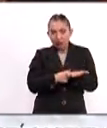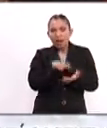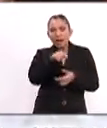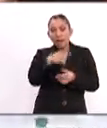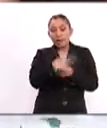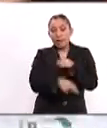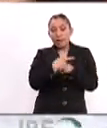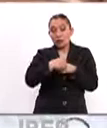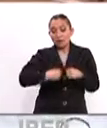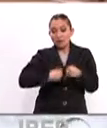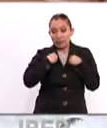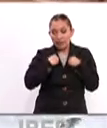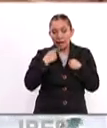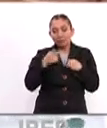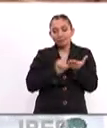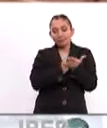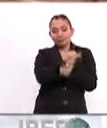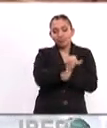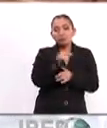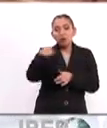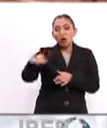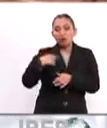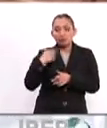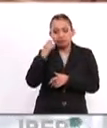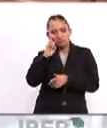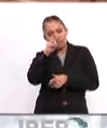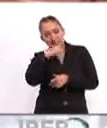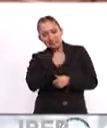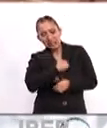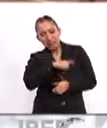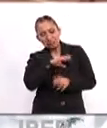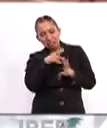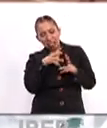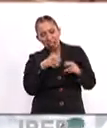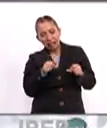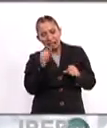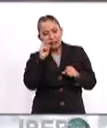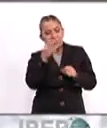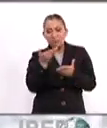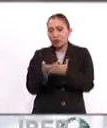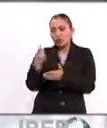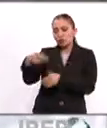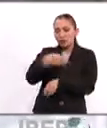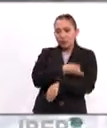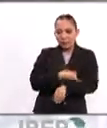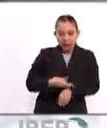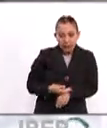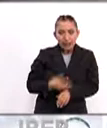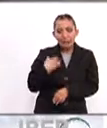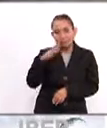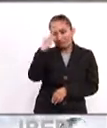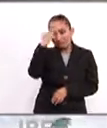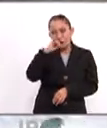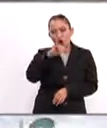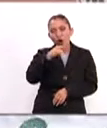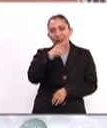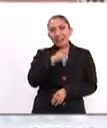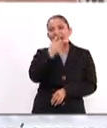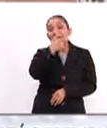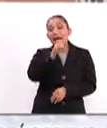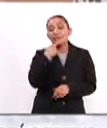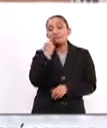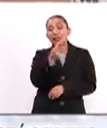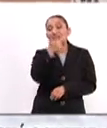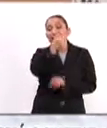corre riesgo su vida. La decisión fue tomada por el deterioro de su salud y ante la petición de sus familiares. Recordemos que Jorge Glass fue